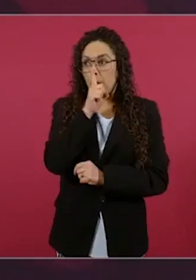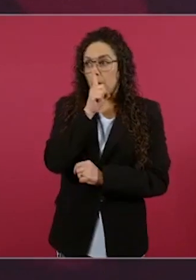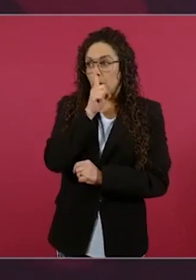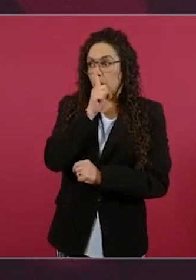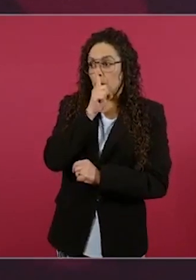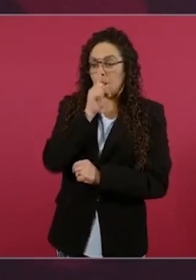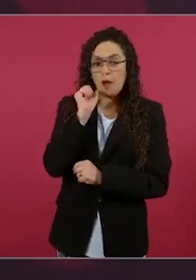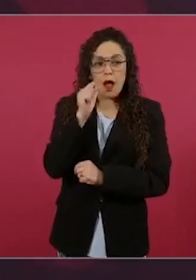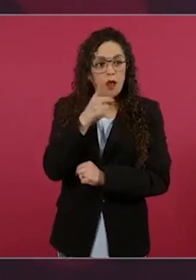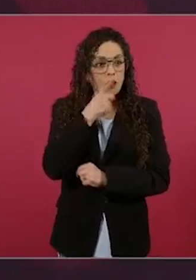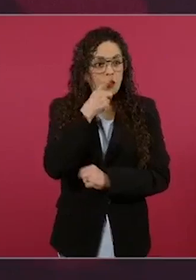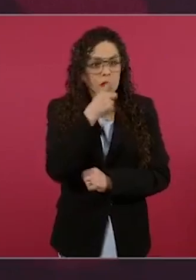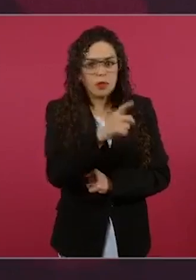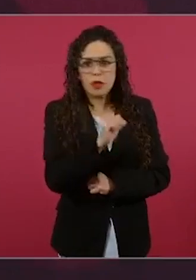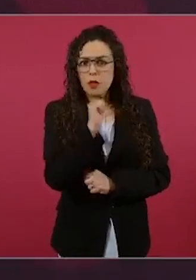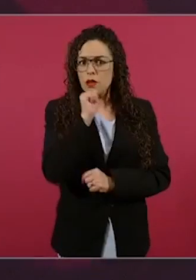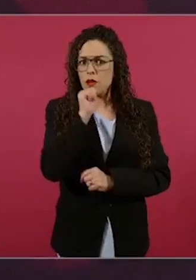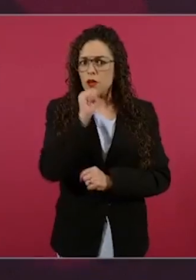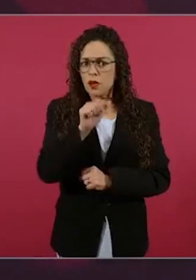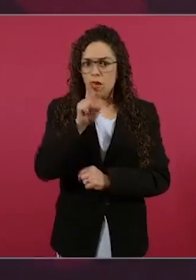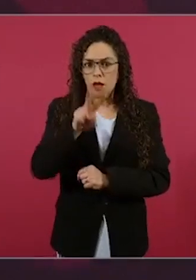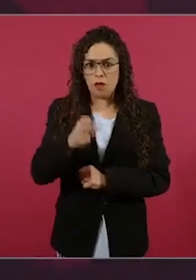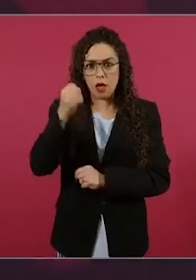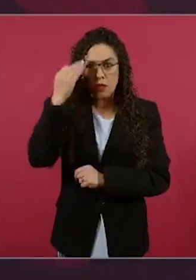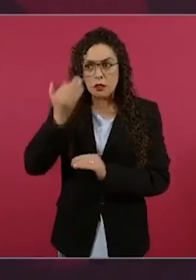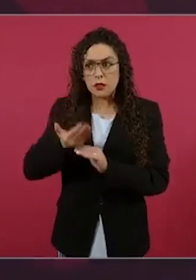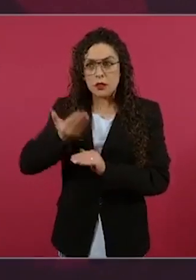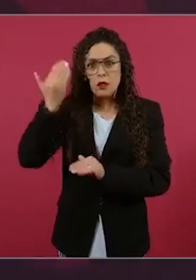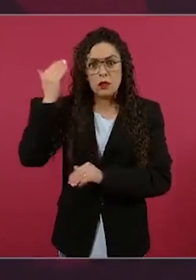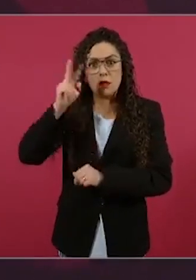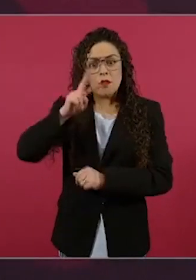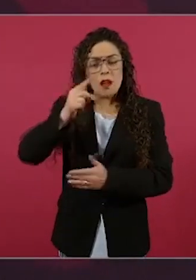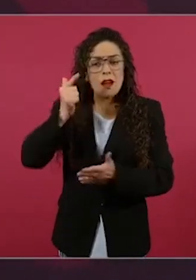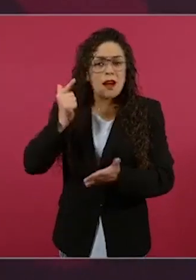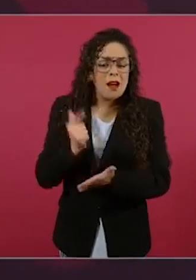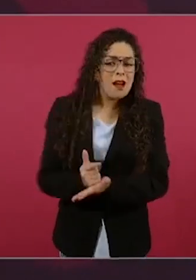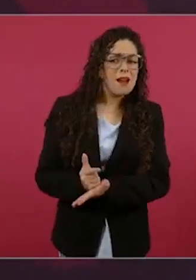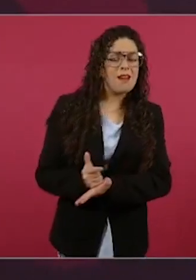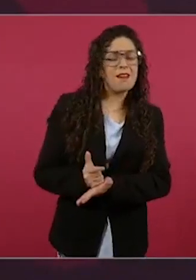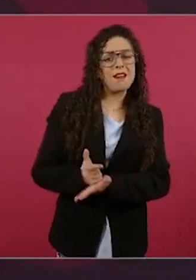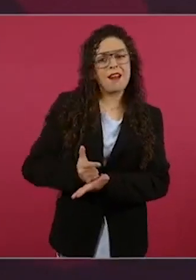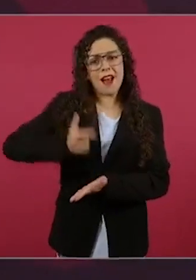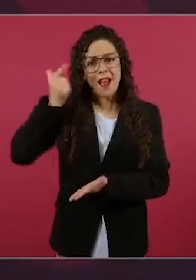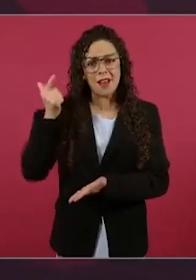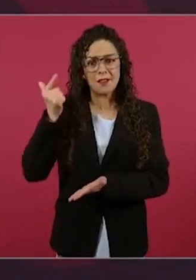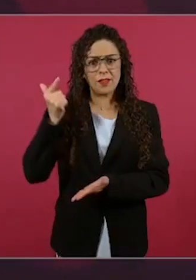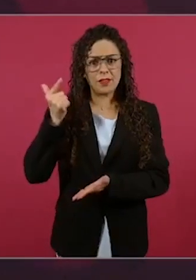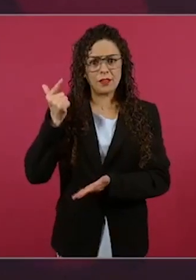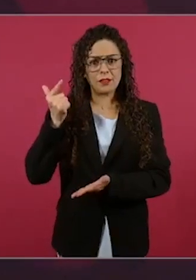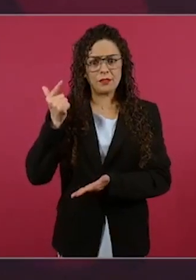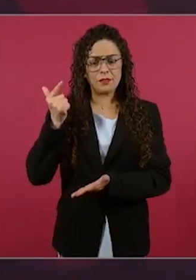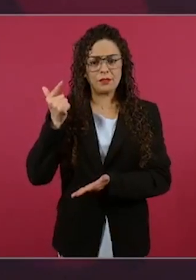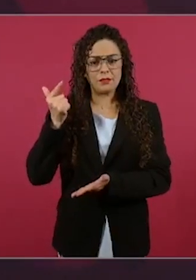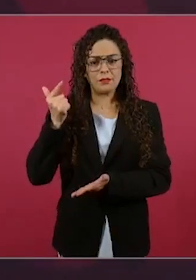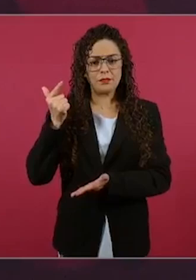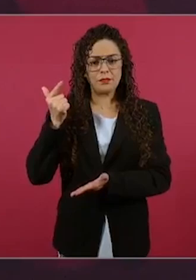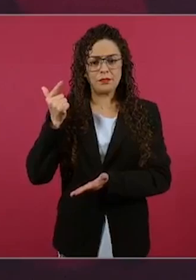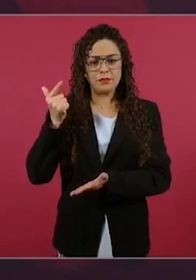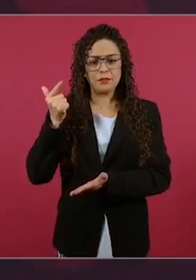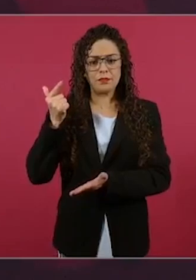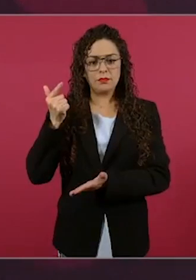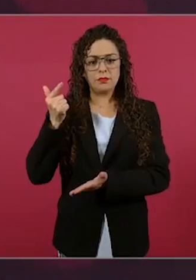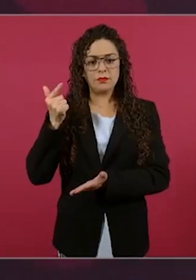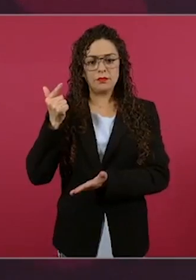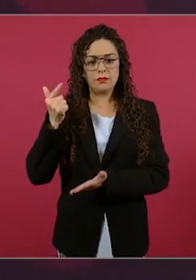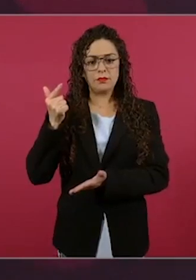cosa gravísima. Estaba yo ojeando el documento de la